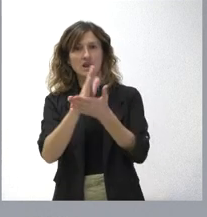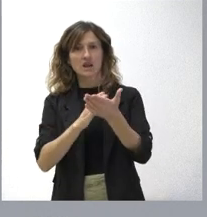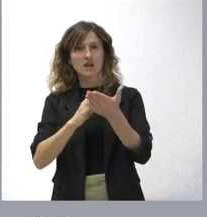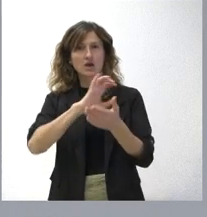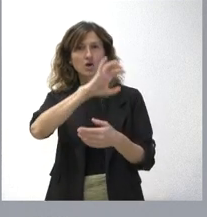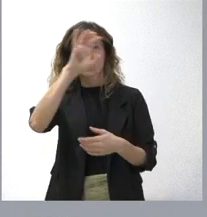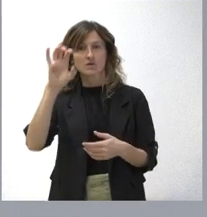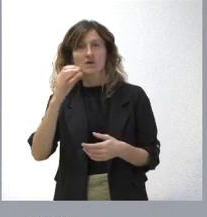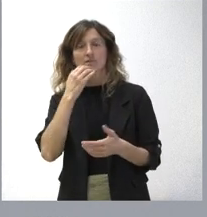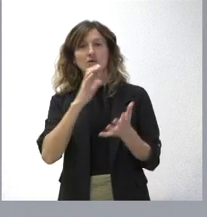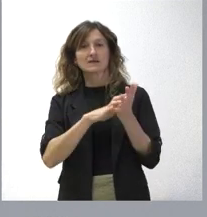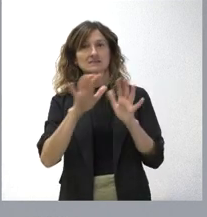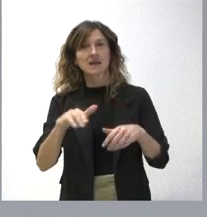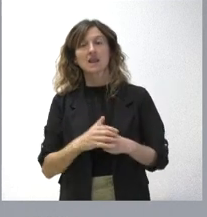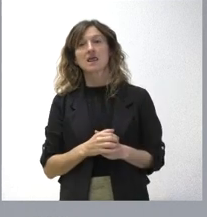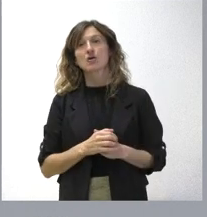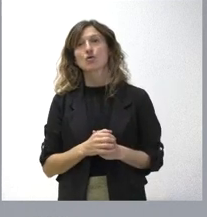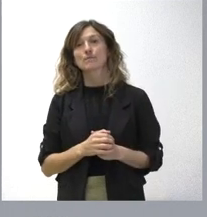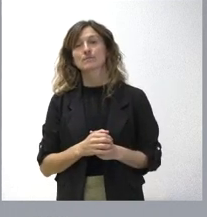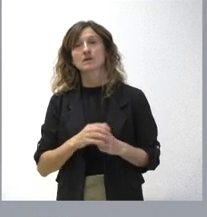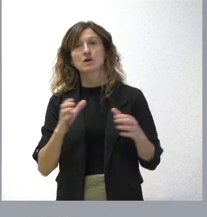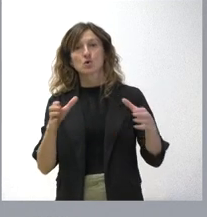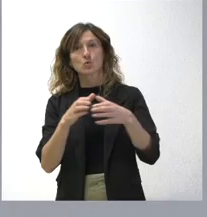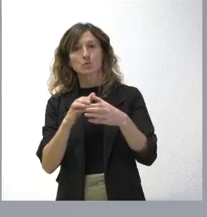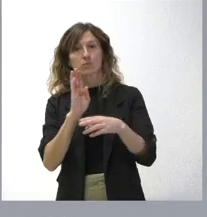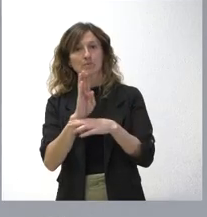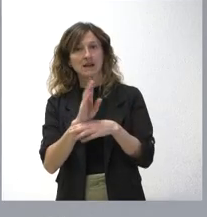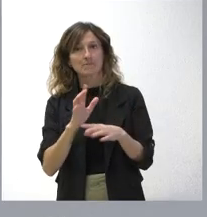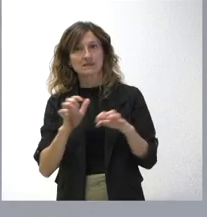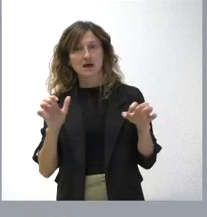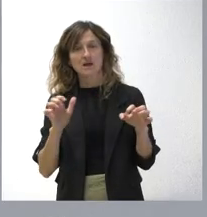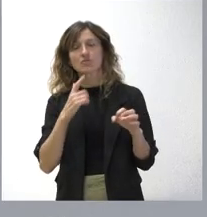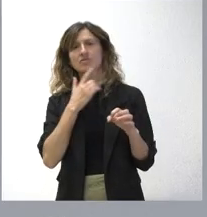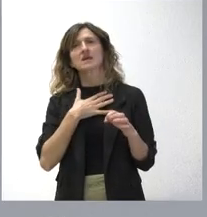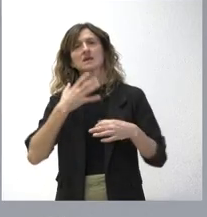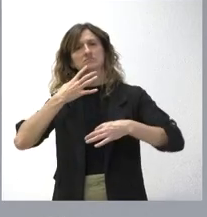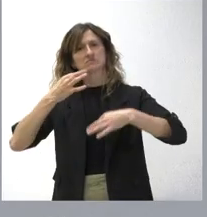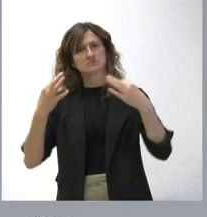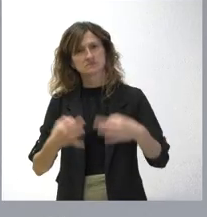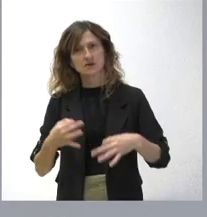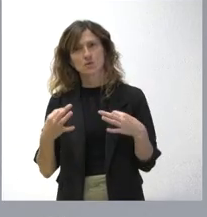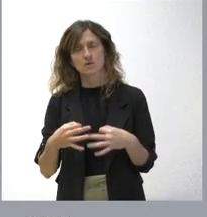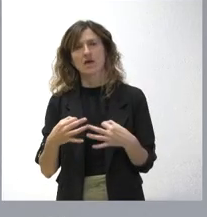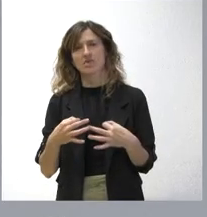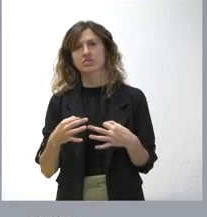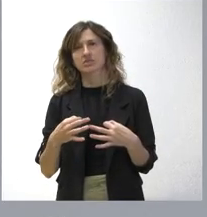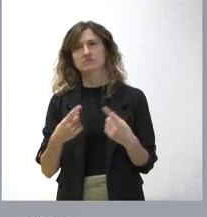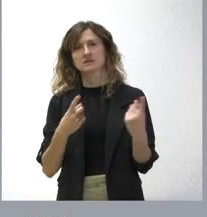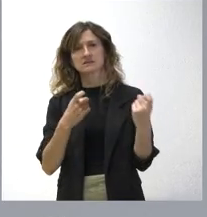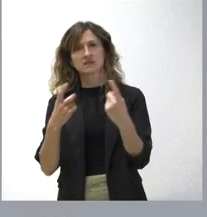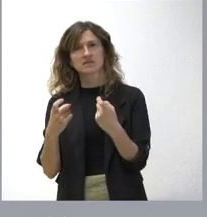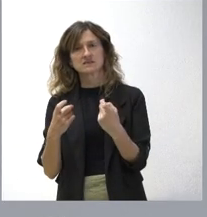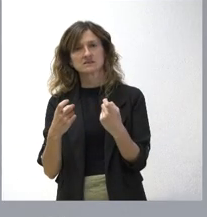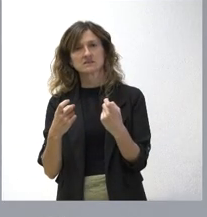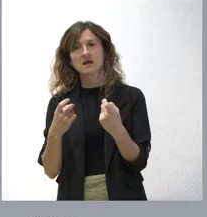entre ellas con la de Castilla y León. El grupo parlamentario lo que ha manifestado es que quería tener la certeza y seguridad de